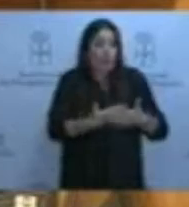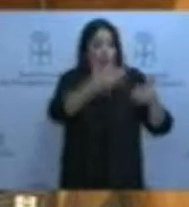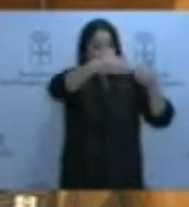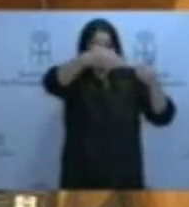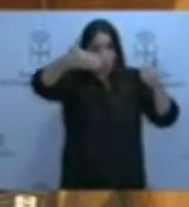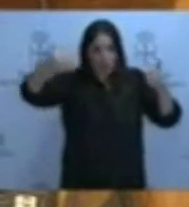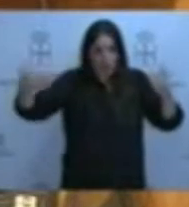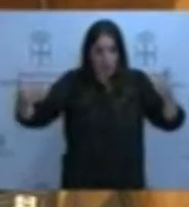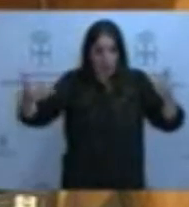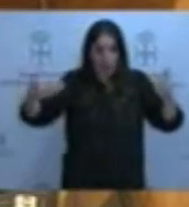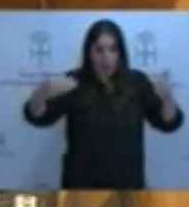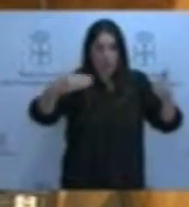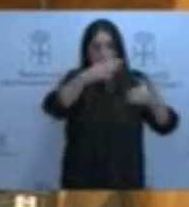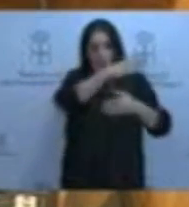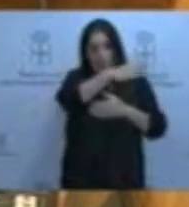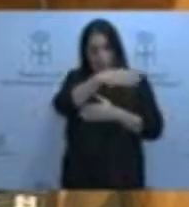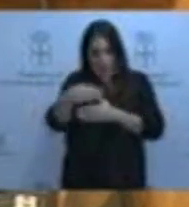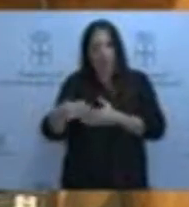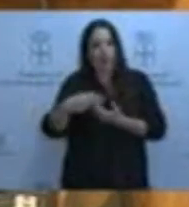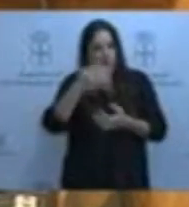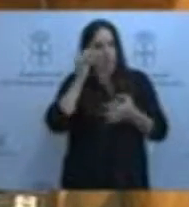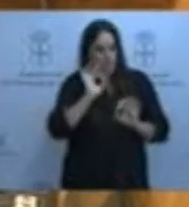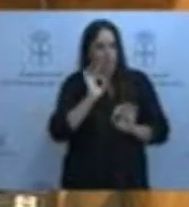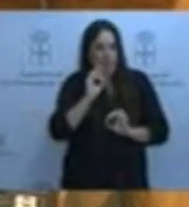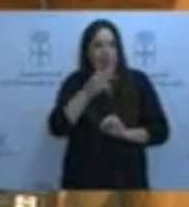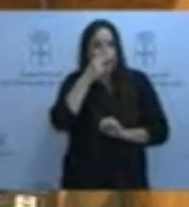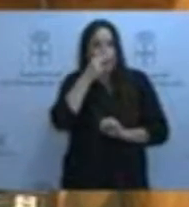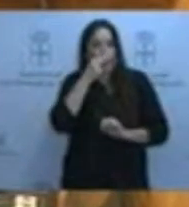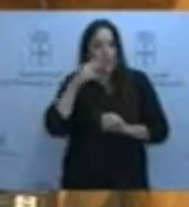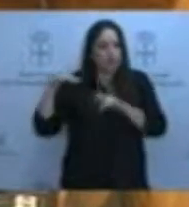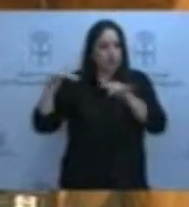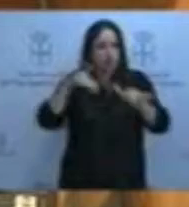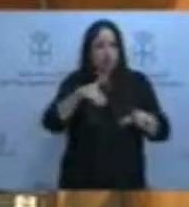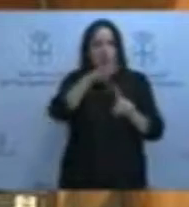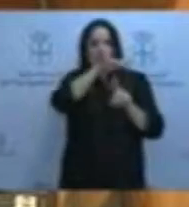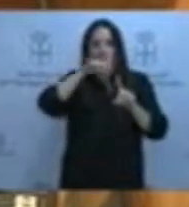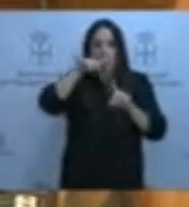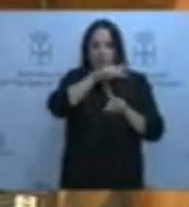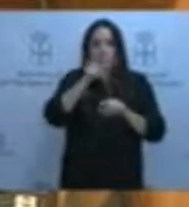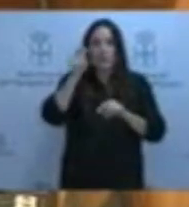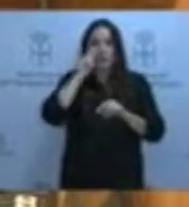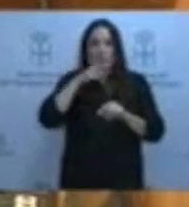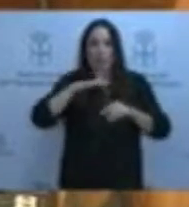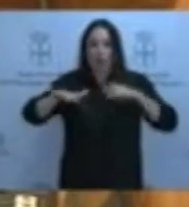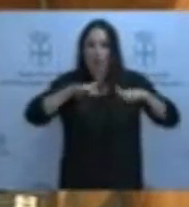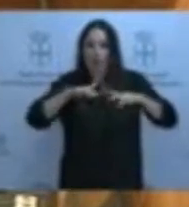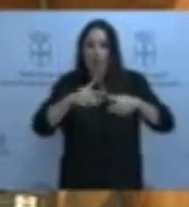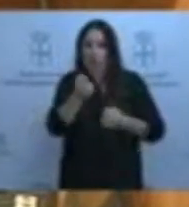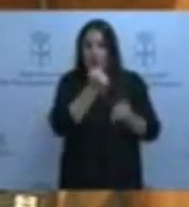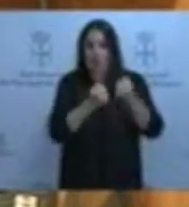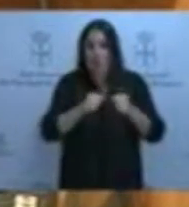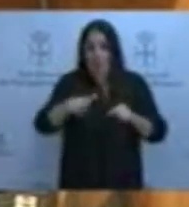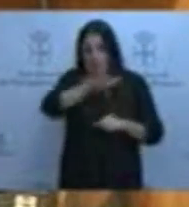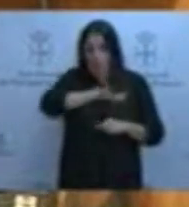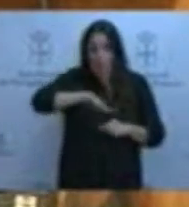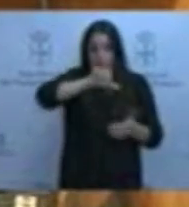de ese equipamiento, que es verdad que tiene un interés notable desde el punto de vista ambiental, turístico, de dinamización de la economía local, no solamente para la vía de